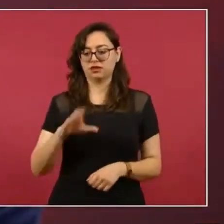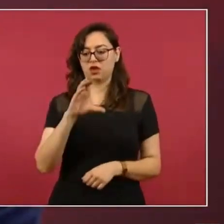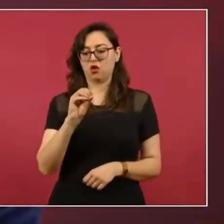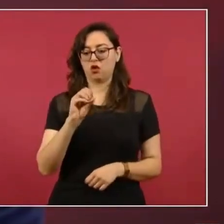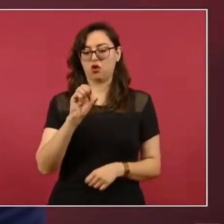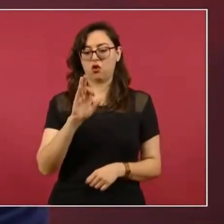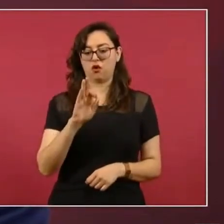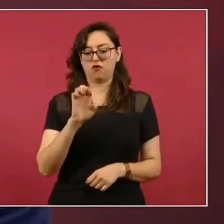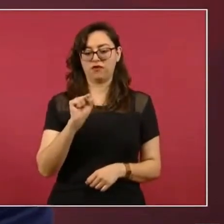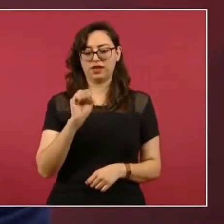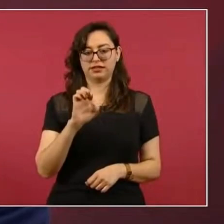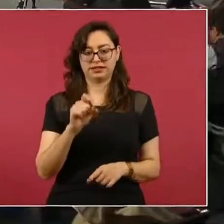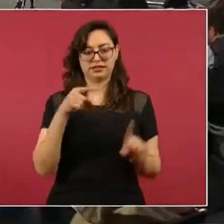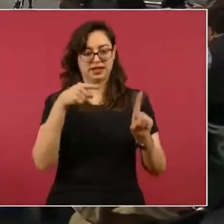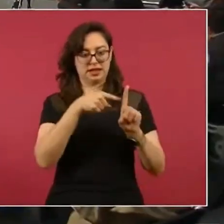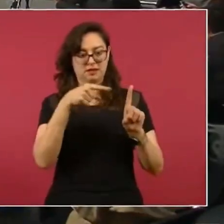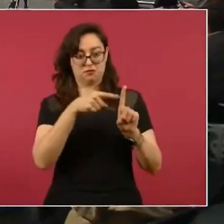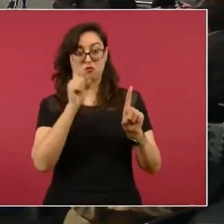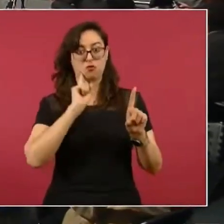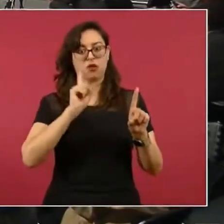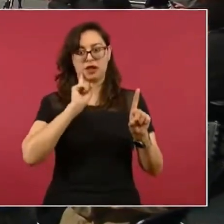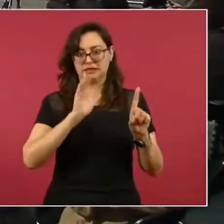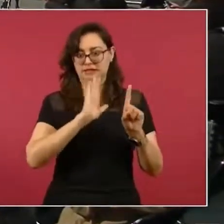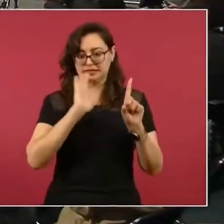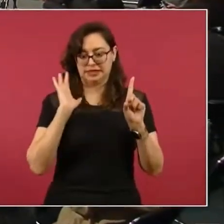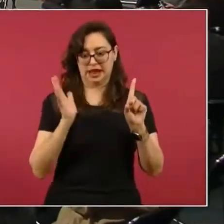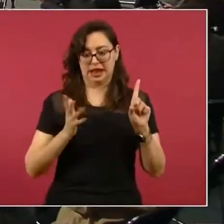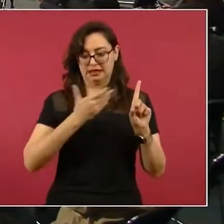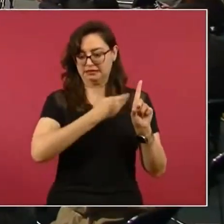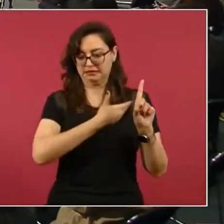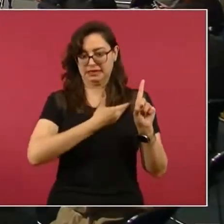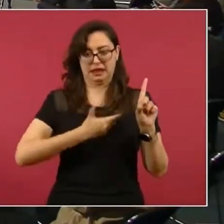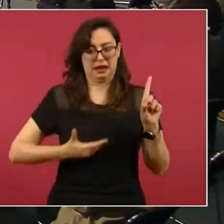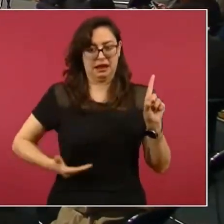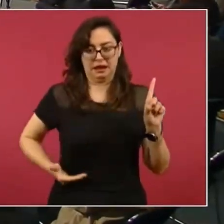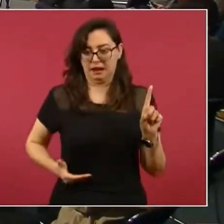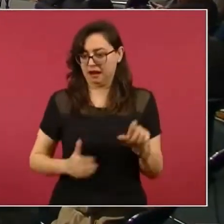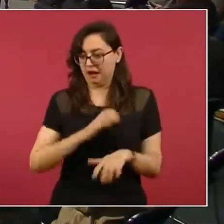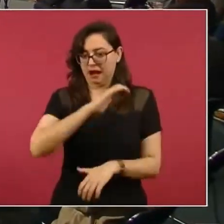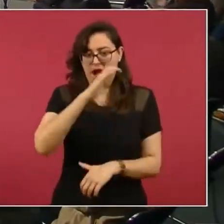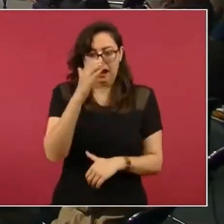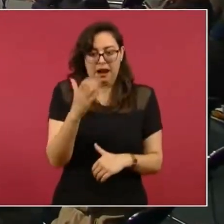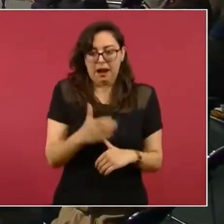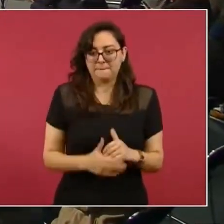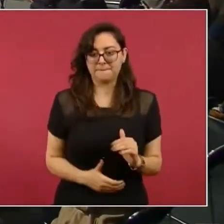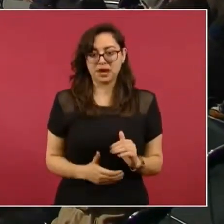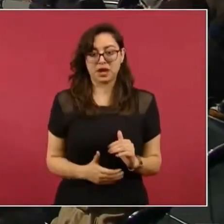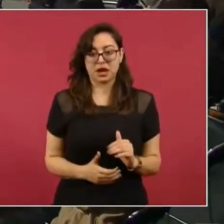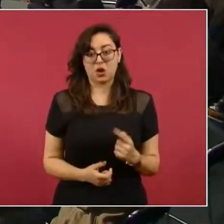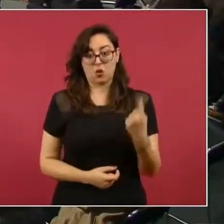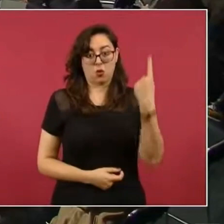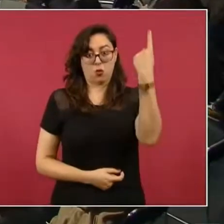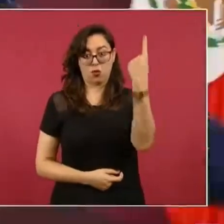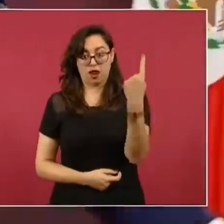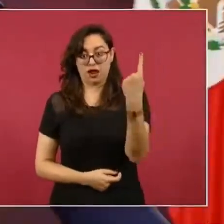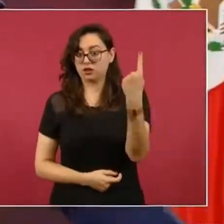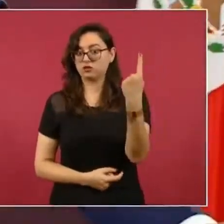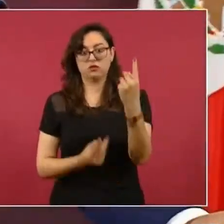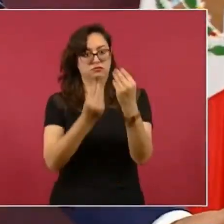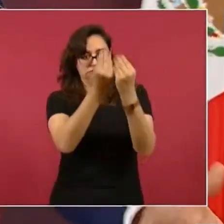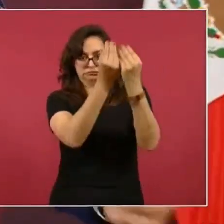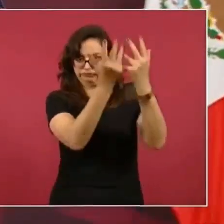Pon el sueldo ahí. Porque no es nada más ella. Es todo un aparato con oficinas.